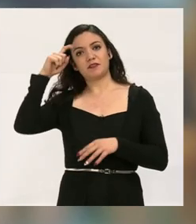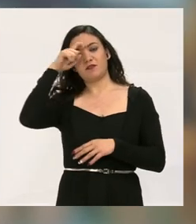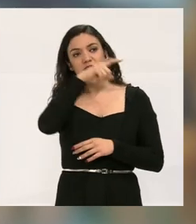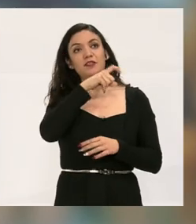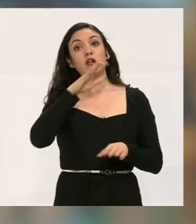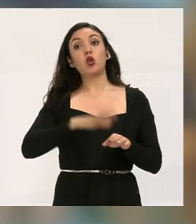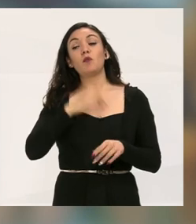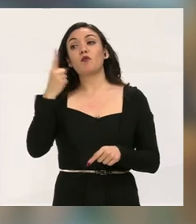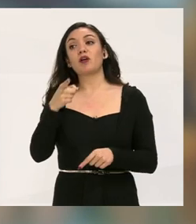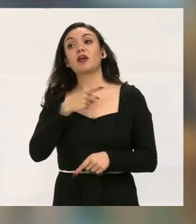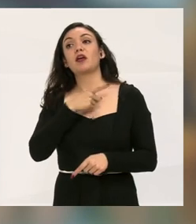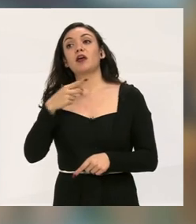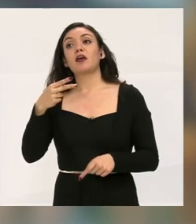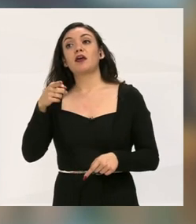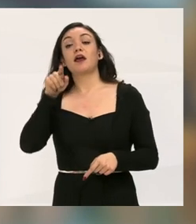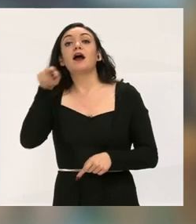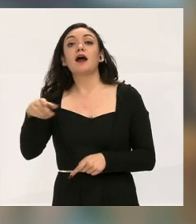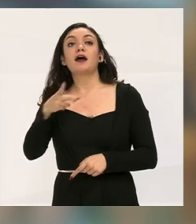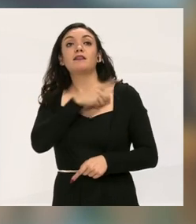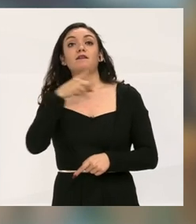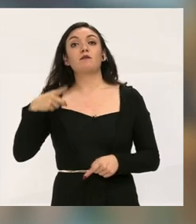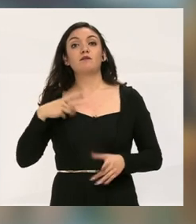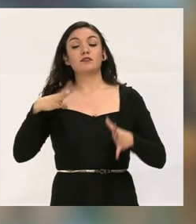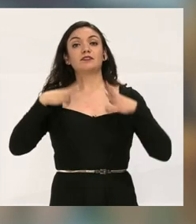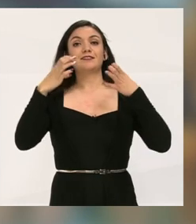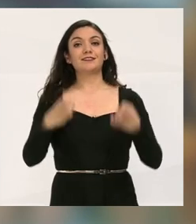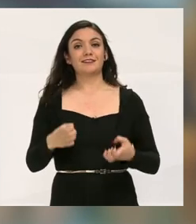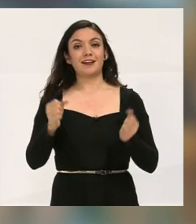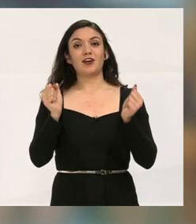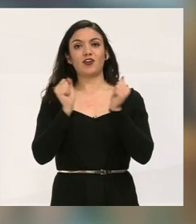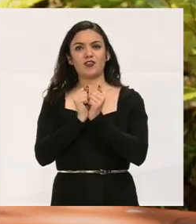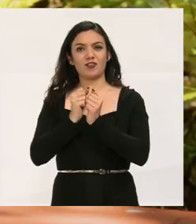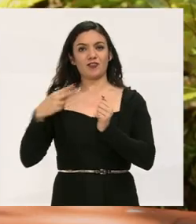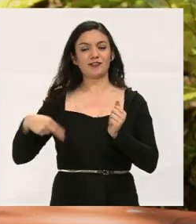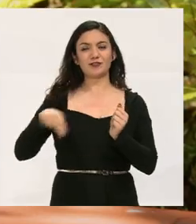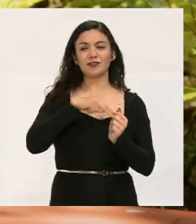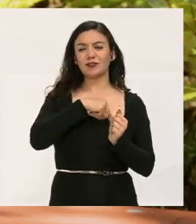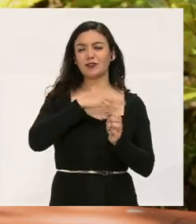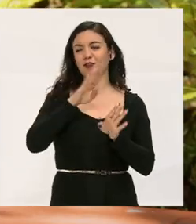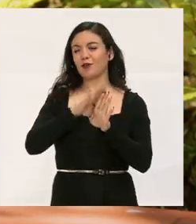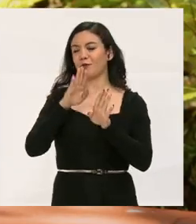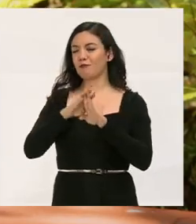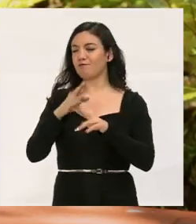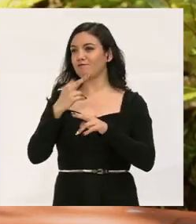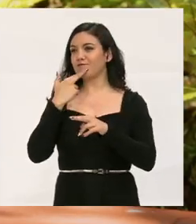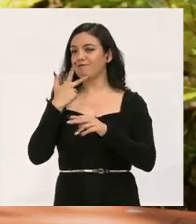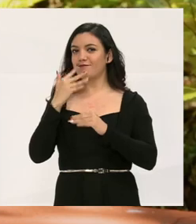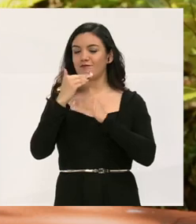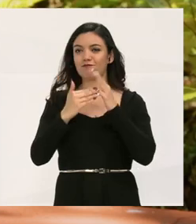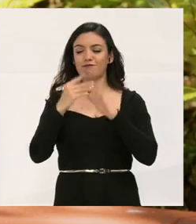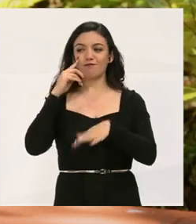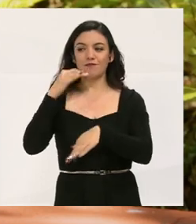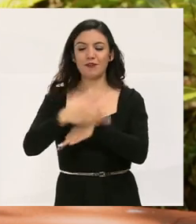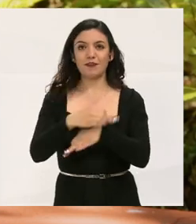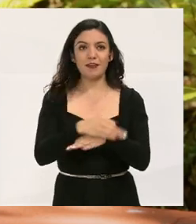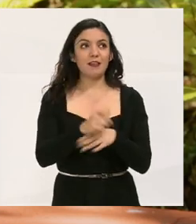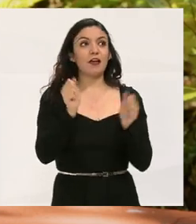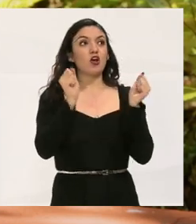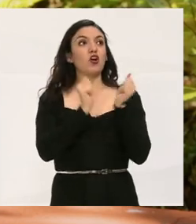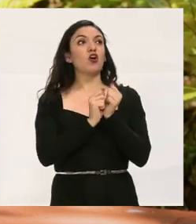escuela, y para ellos es más difícil, porque hay que estar nosotros, pues ahora sí que estar